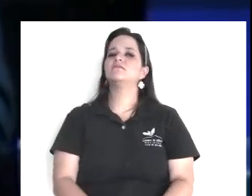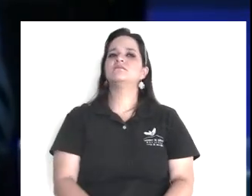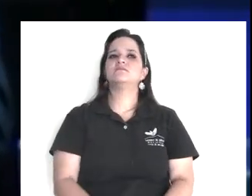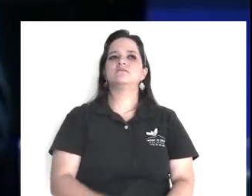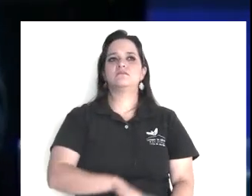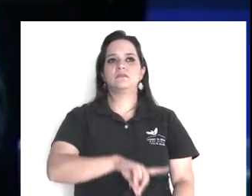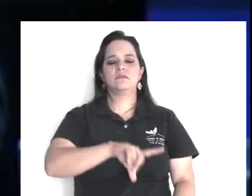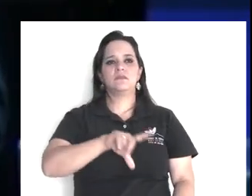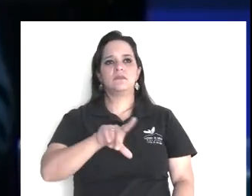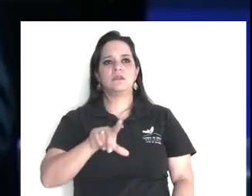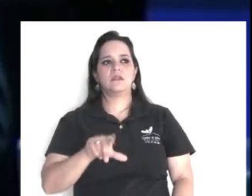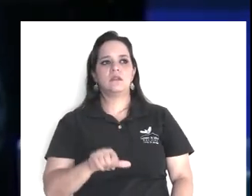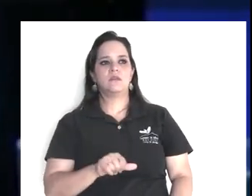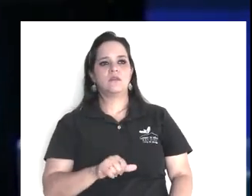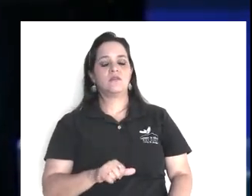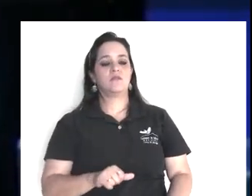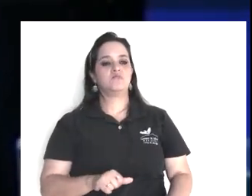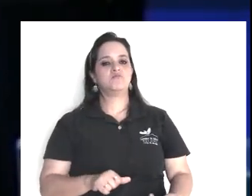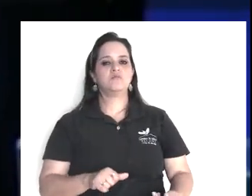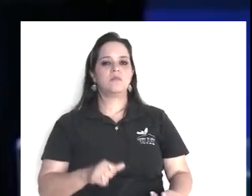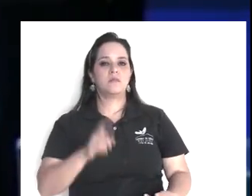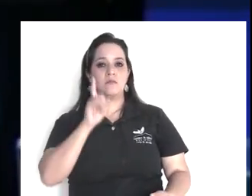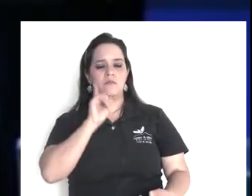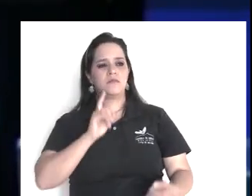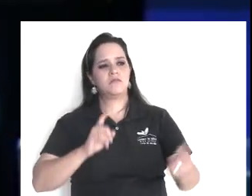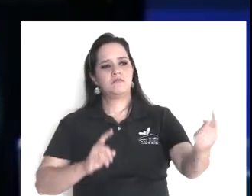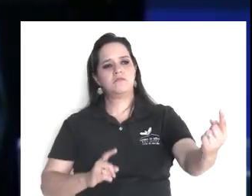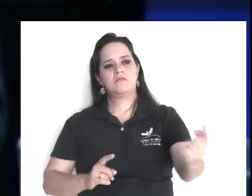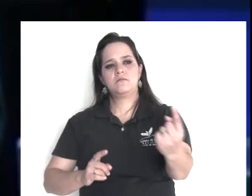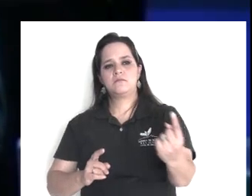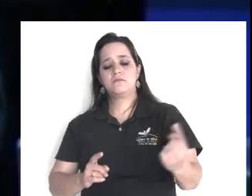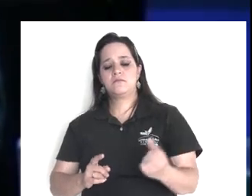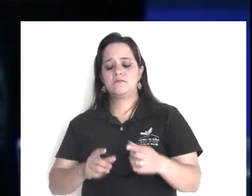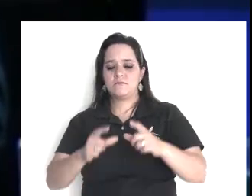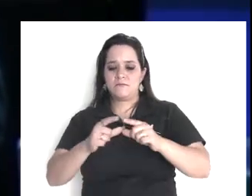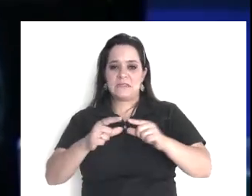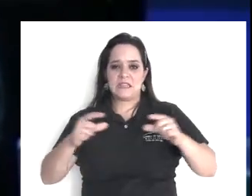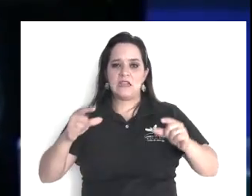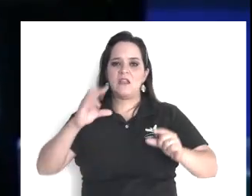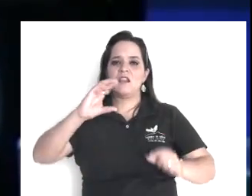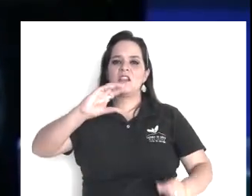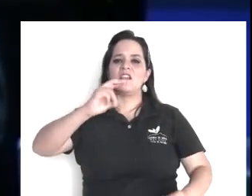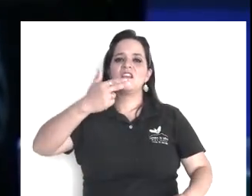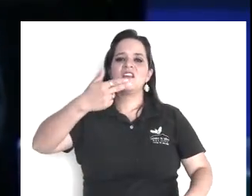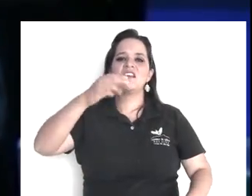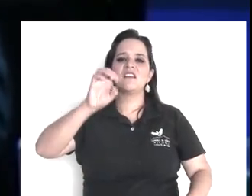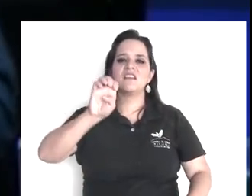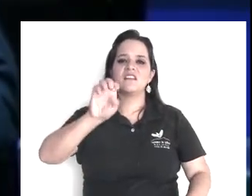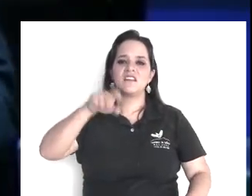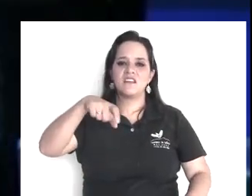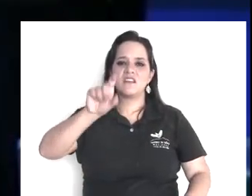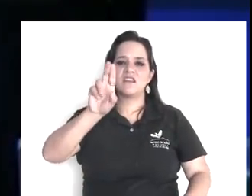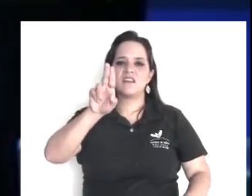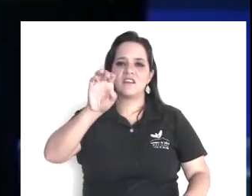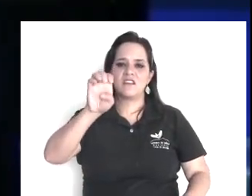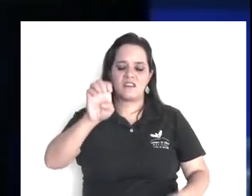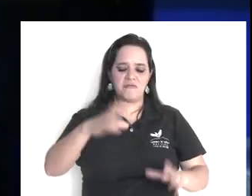entonces, este, ¿cuántos años? ya, aquí está, haz el cheque, ahorita, yo lo firmo, llámale,